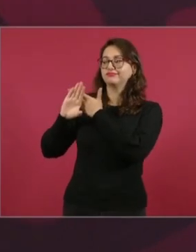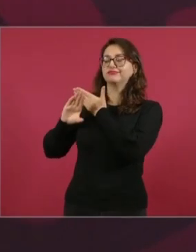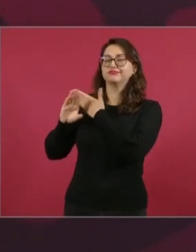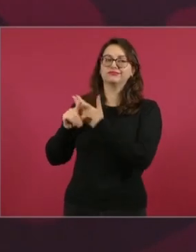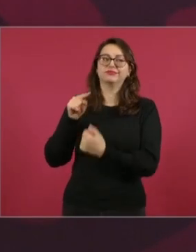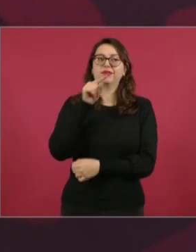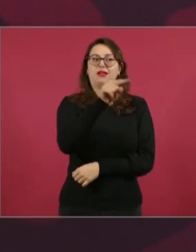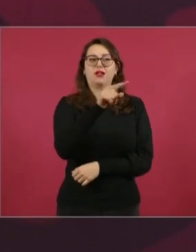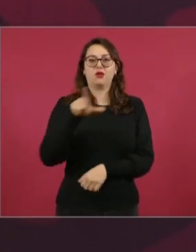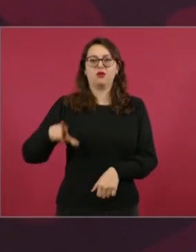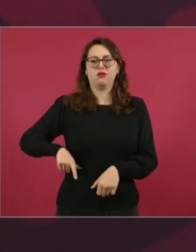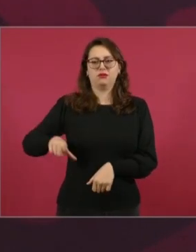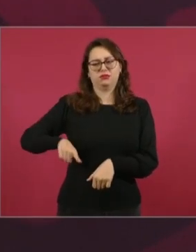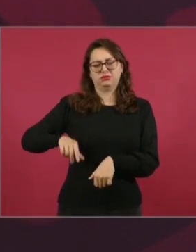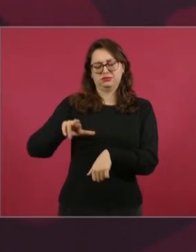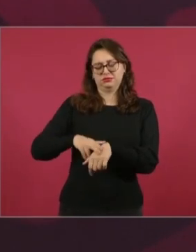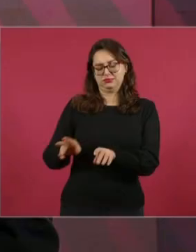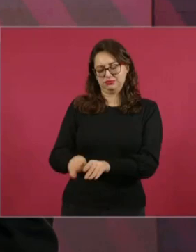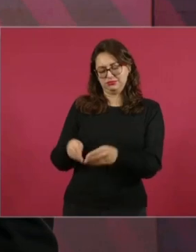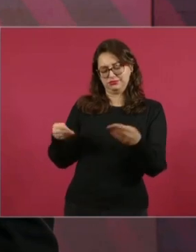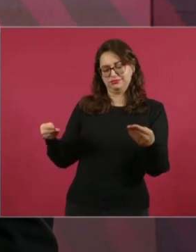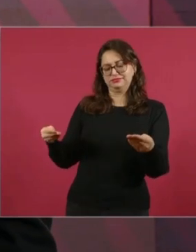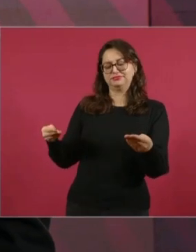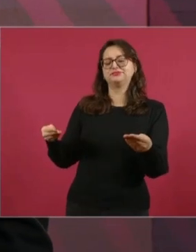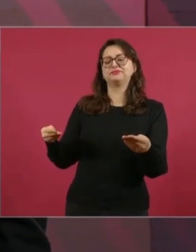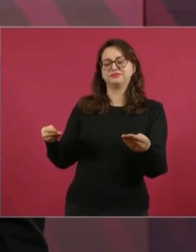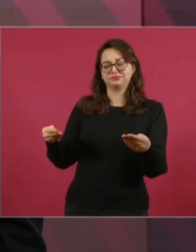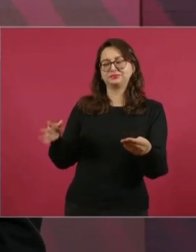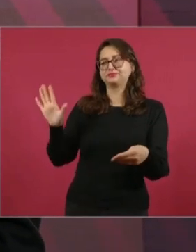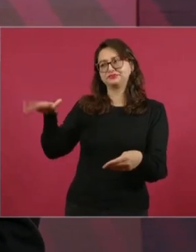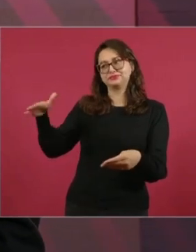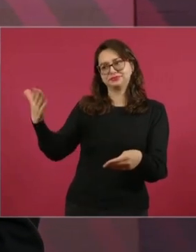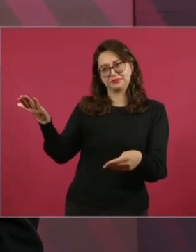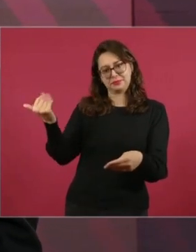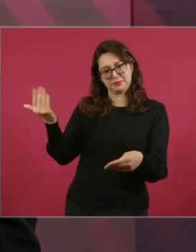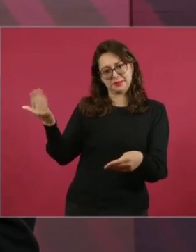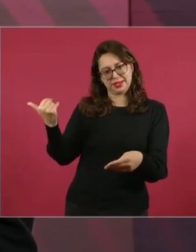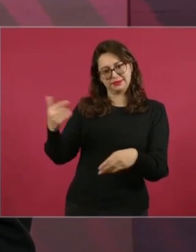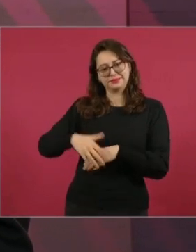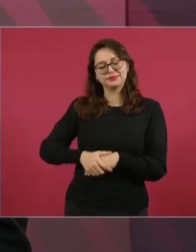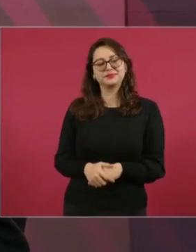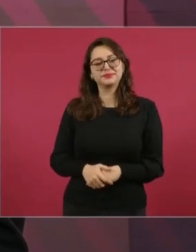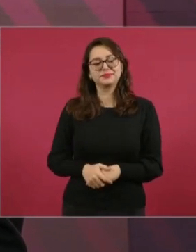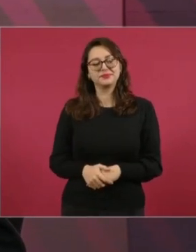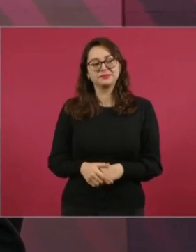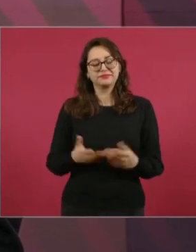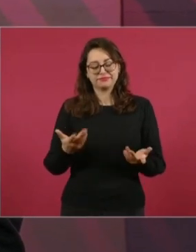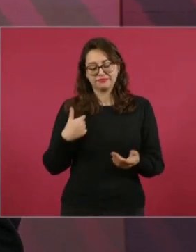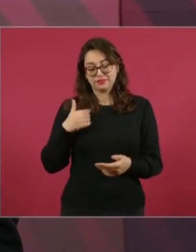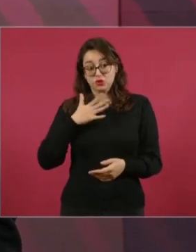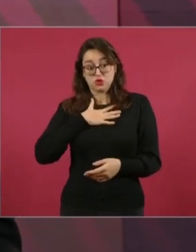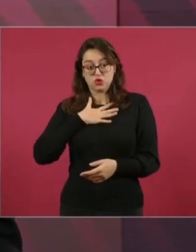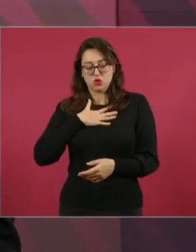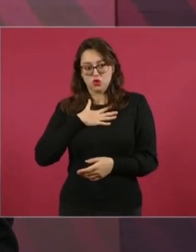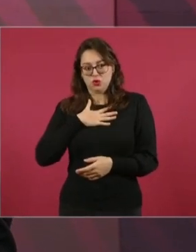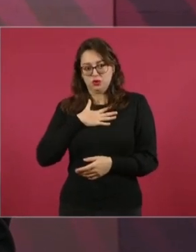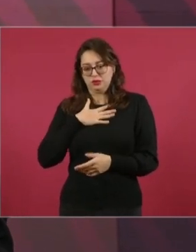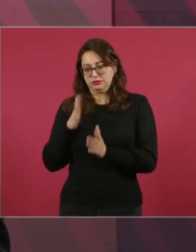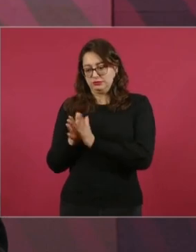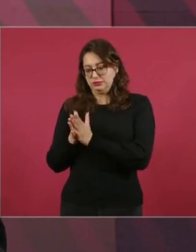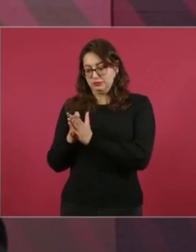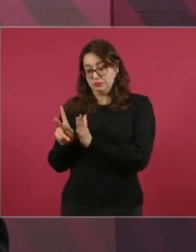me llevé el periódico en la bolsa con ganas